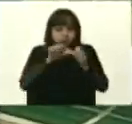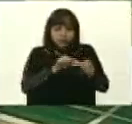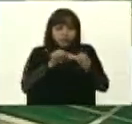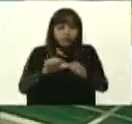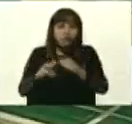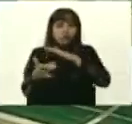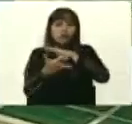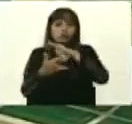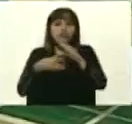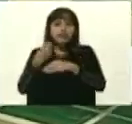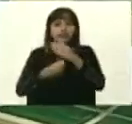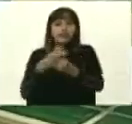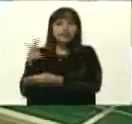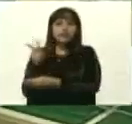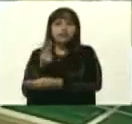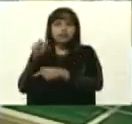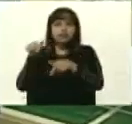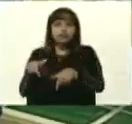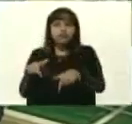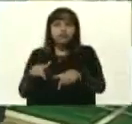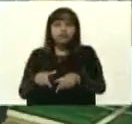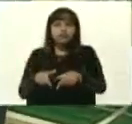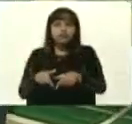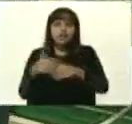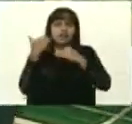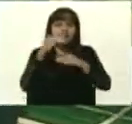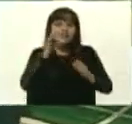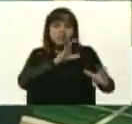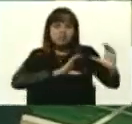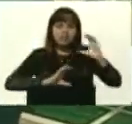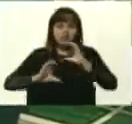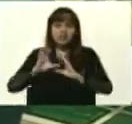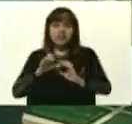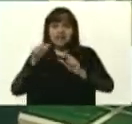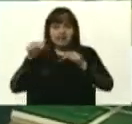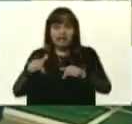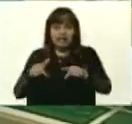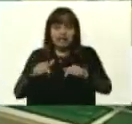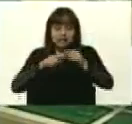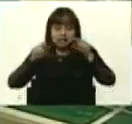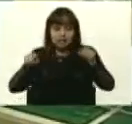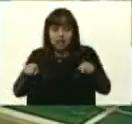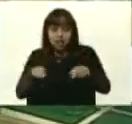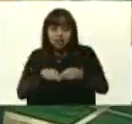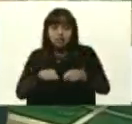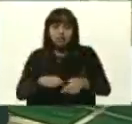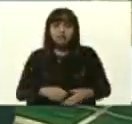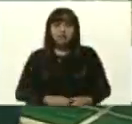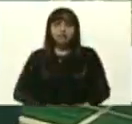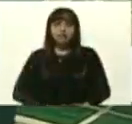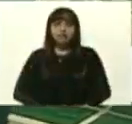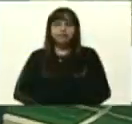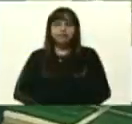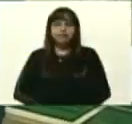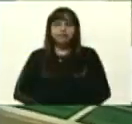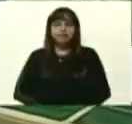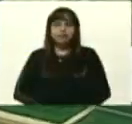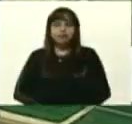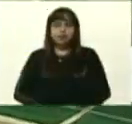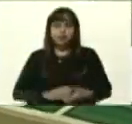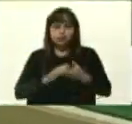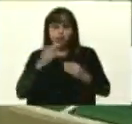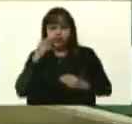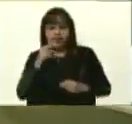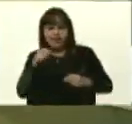presidente, tarjeta venezolana a nivel científico. Y esta tarjeta, presidente, y todos los que nos están viendo,